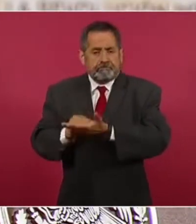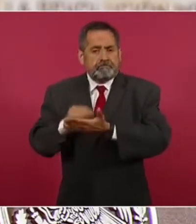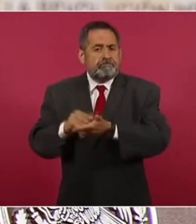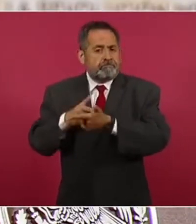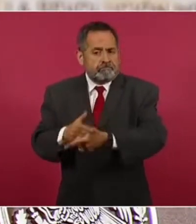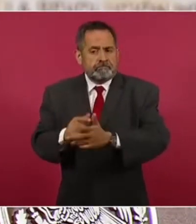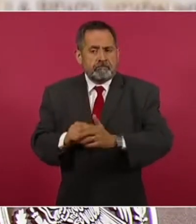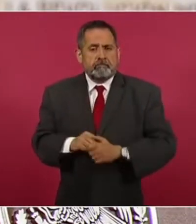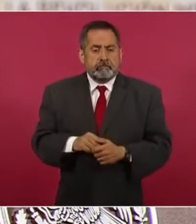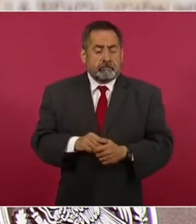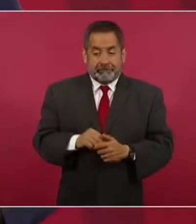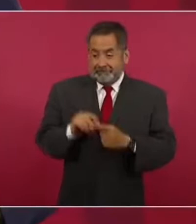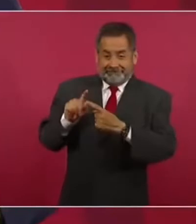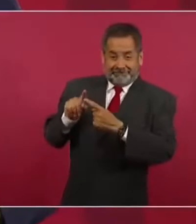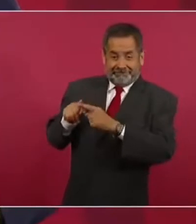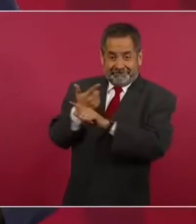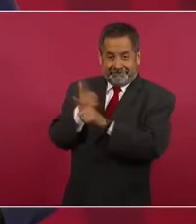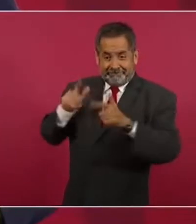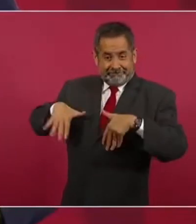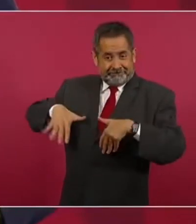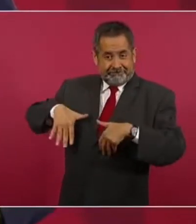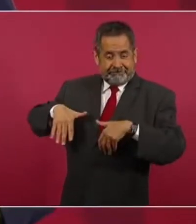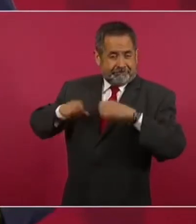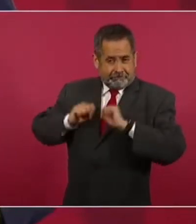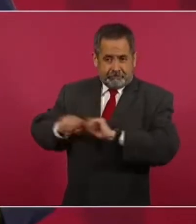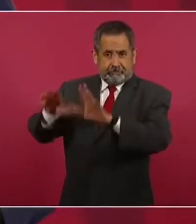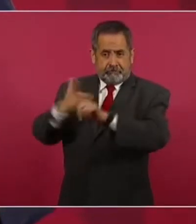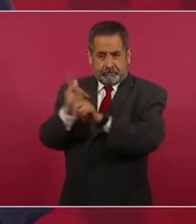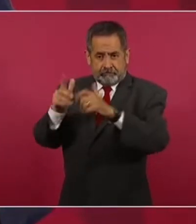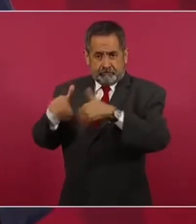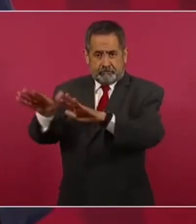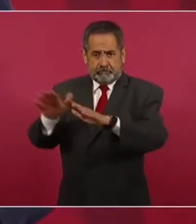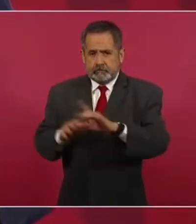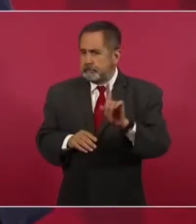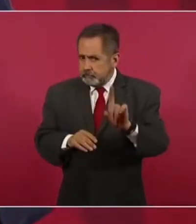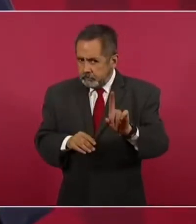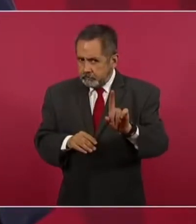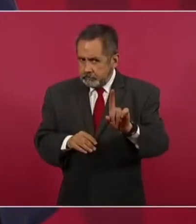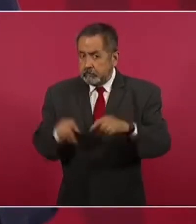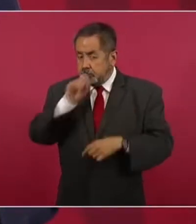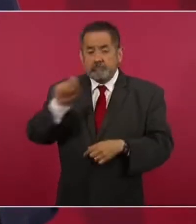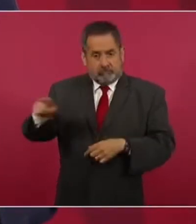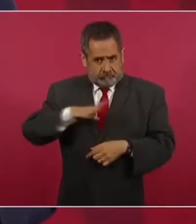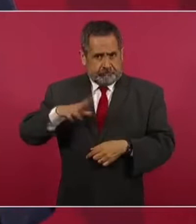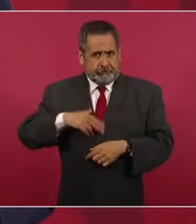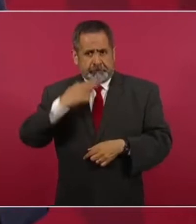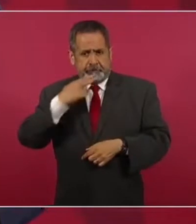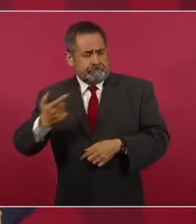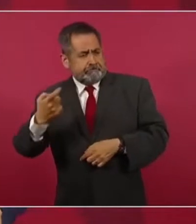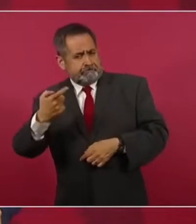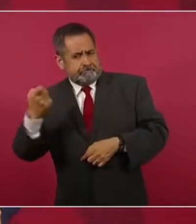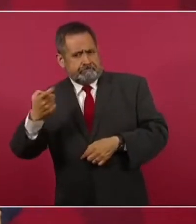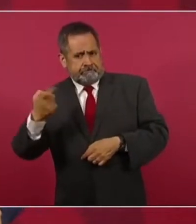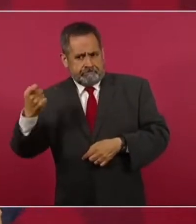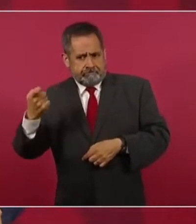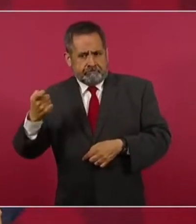Al que liberaron también se comprobó que disparó, por lo mismo tiene que